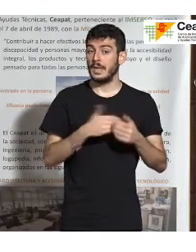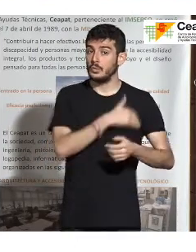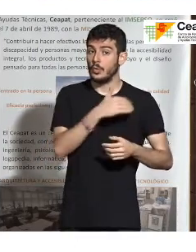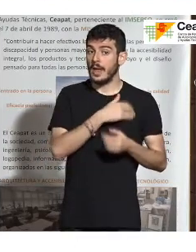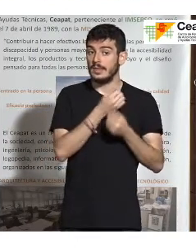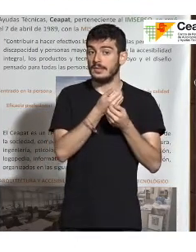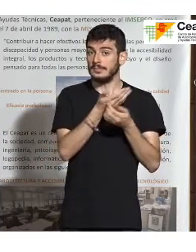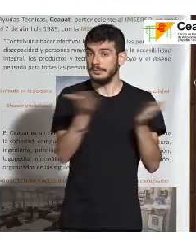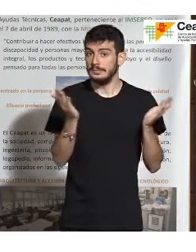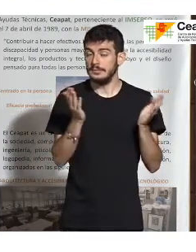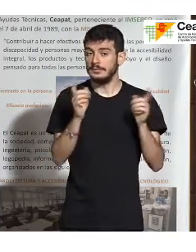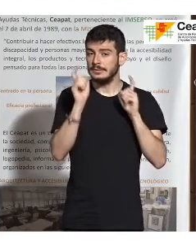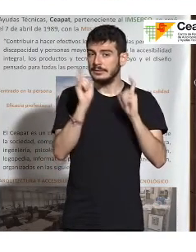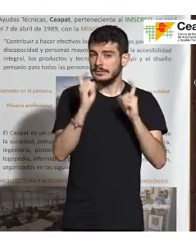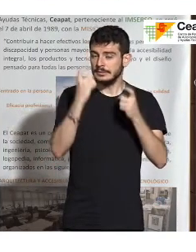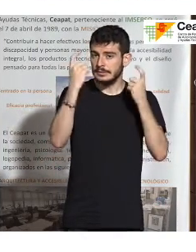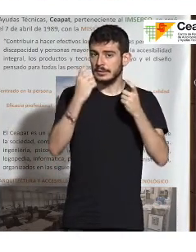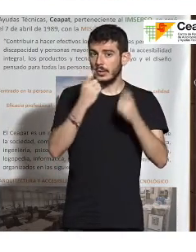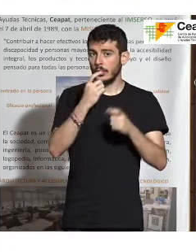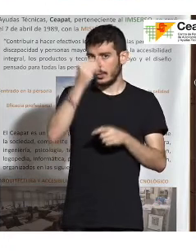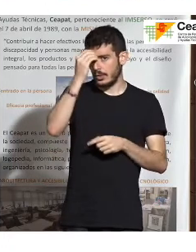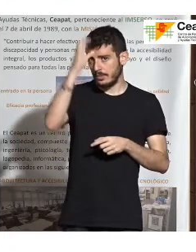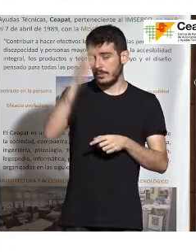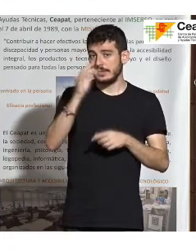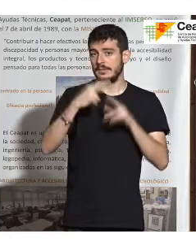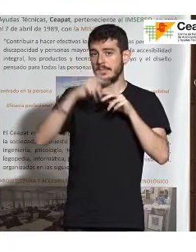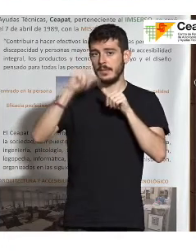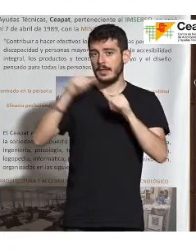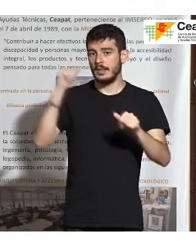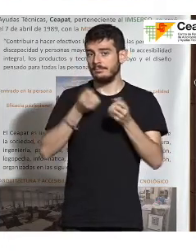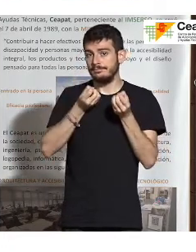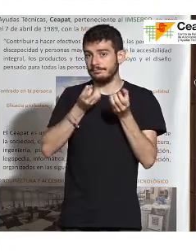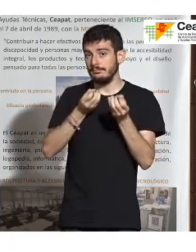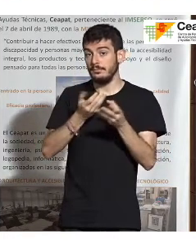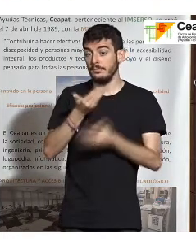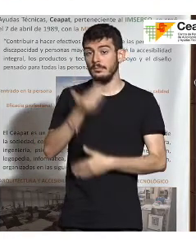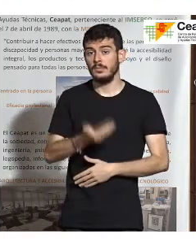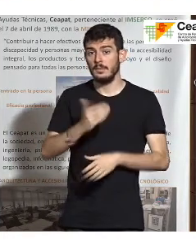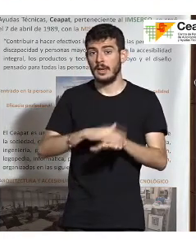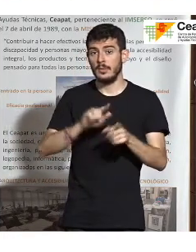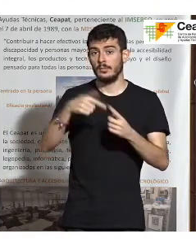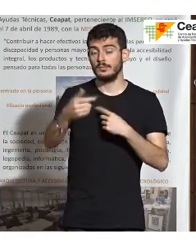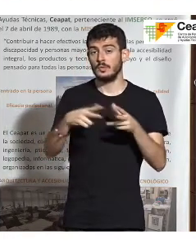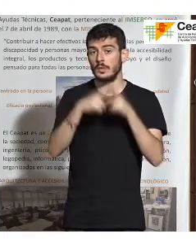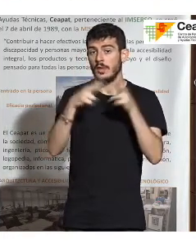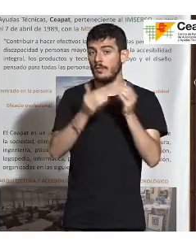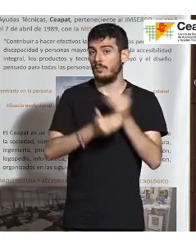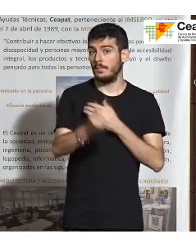el conocimiento, las experiencias que tiene. Yo creo que eso es muy importante de cara a una mejor sociedad en el futuro.